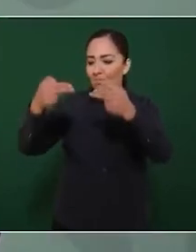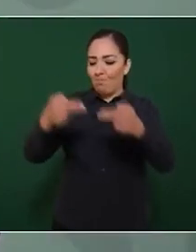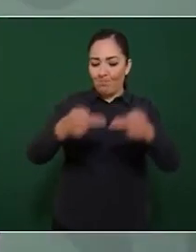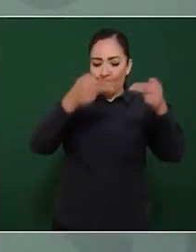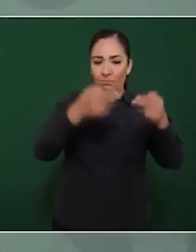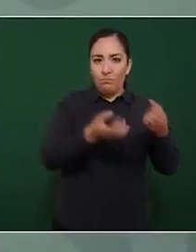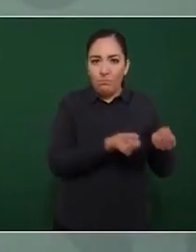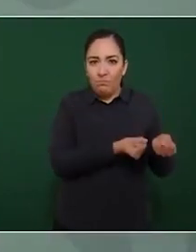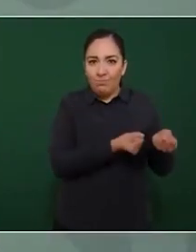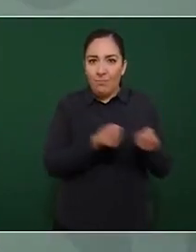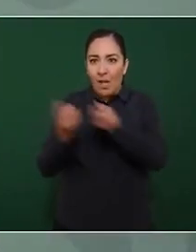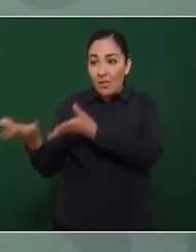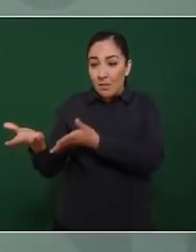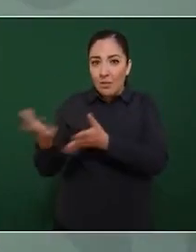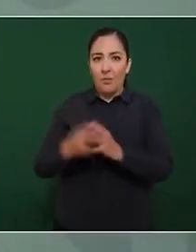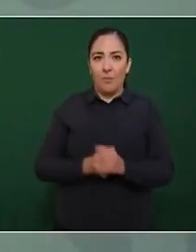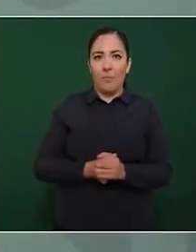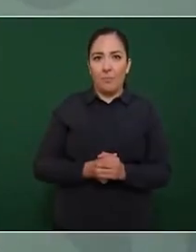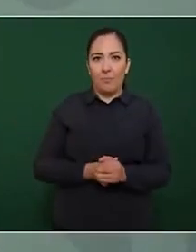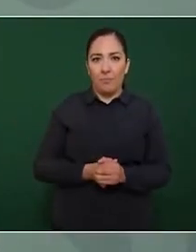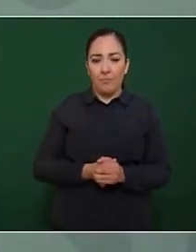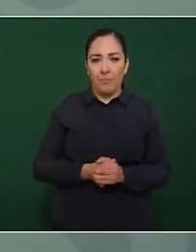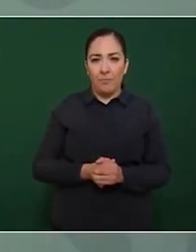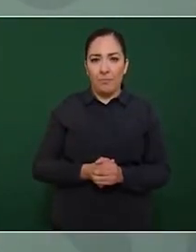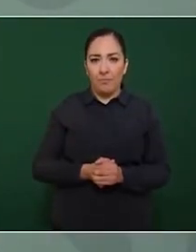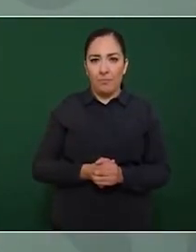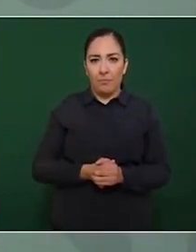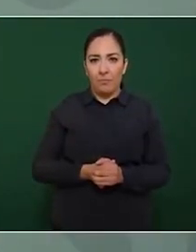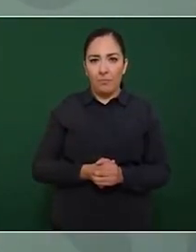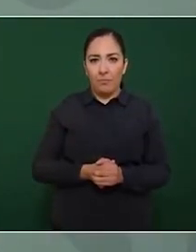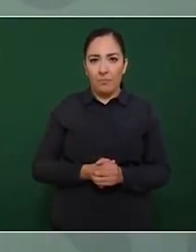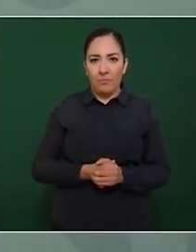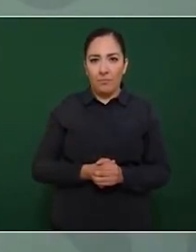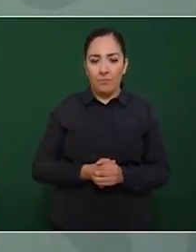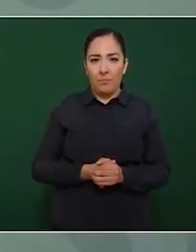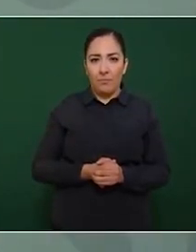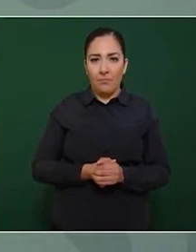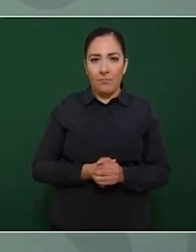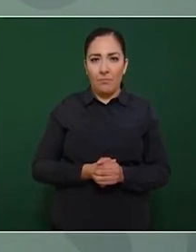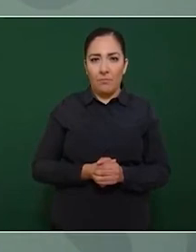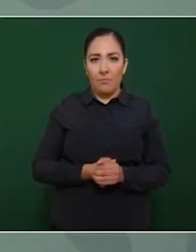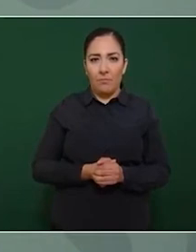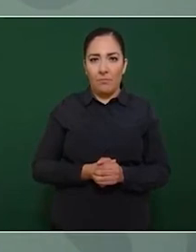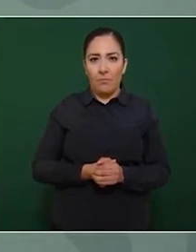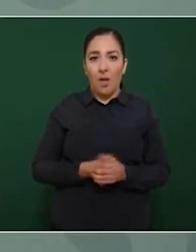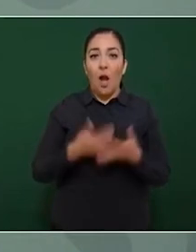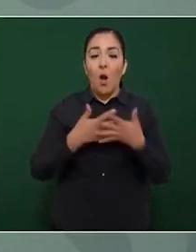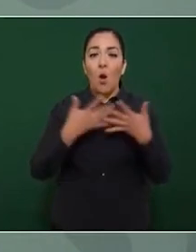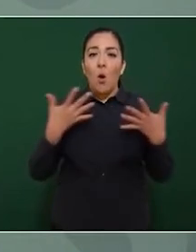creó una nueva oligarquía